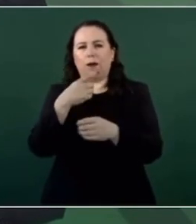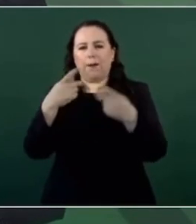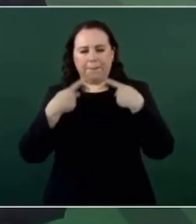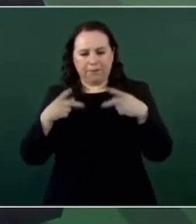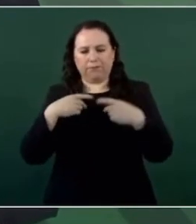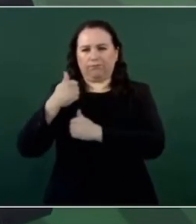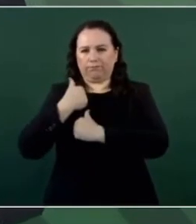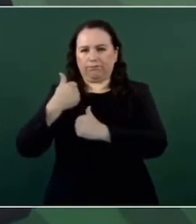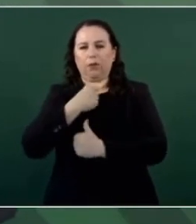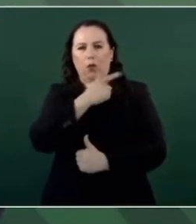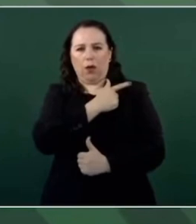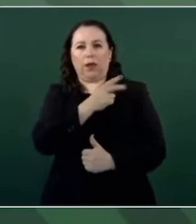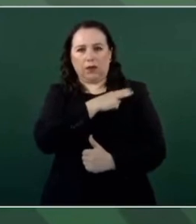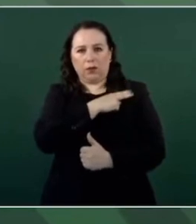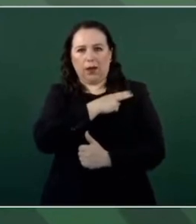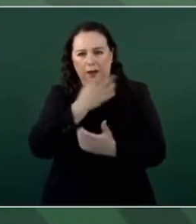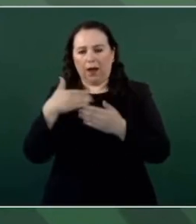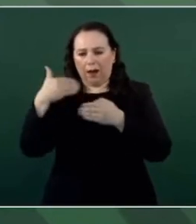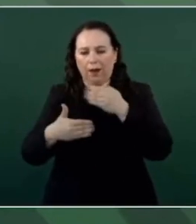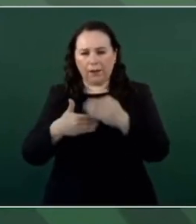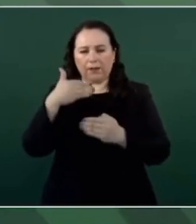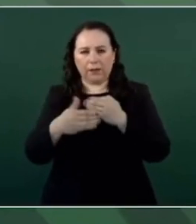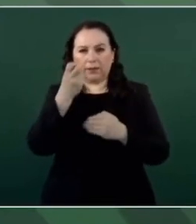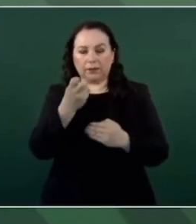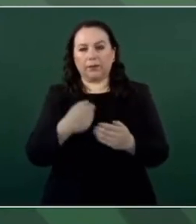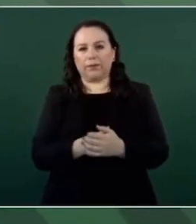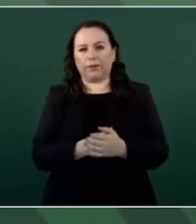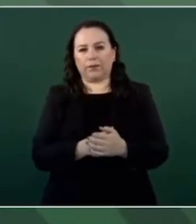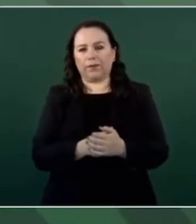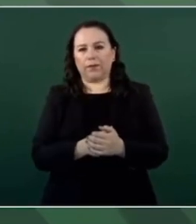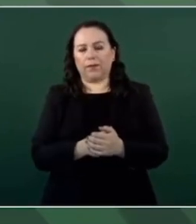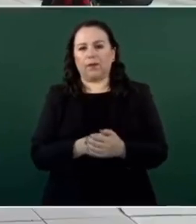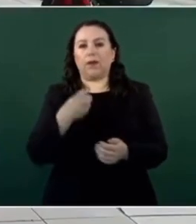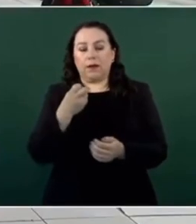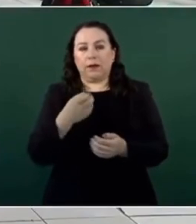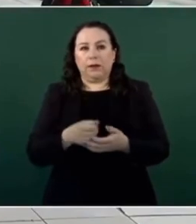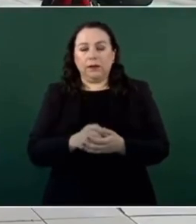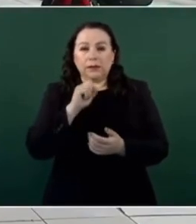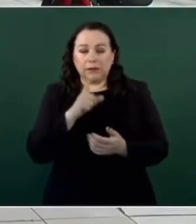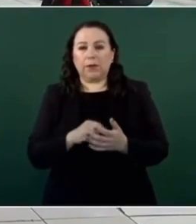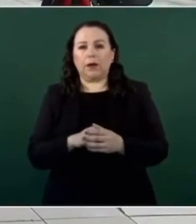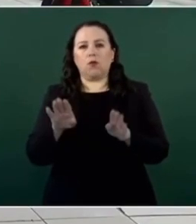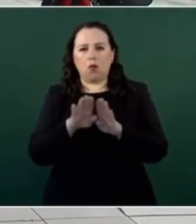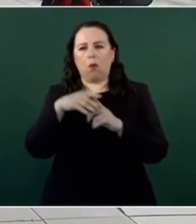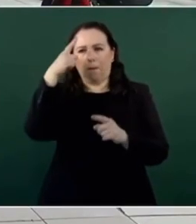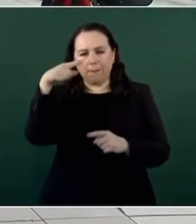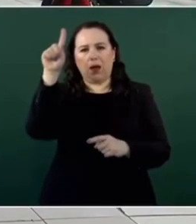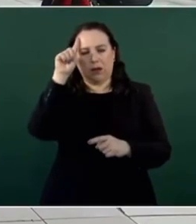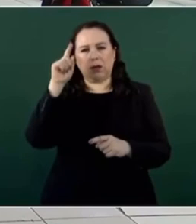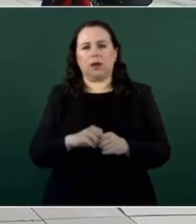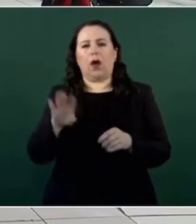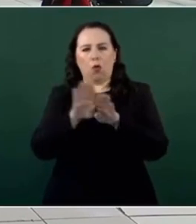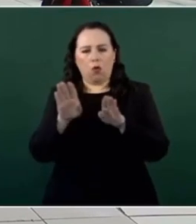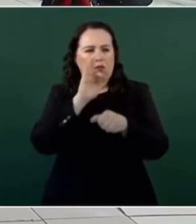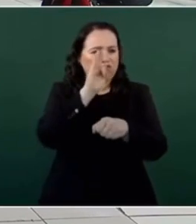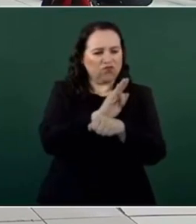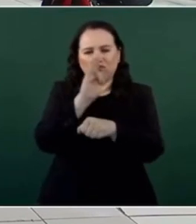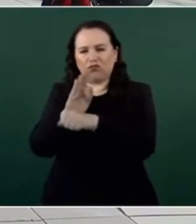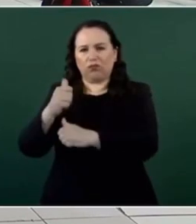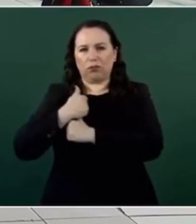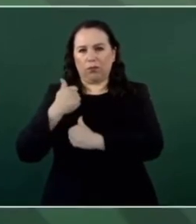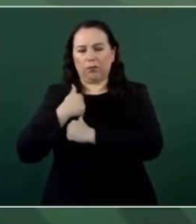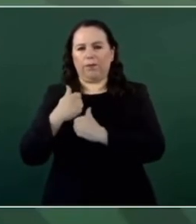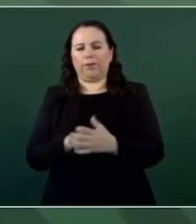Nacional, como lo ha venido haciendo. Y es una materia, tanto en Marina como en Defensa, una materia obligatoria, no